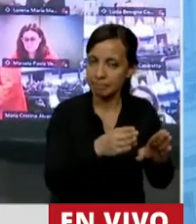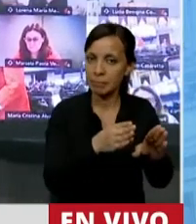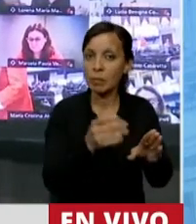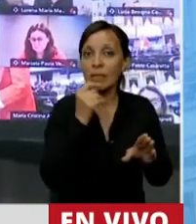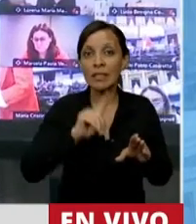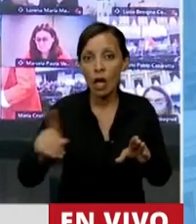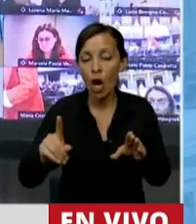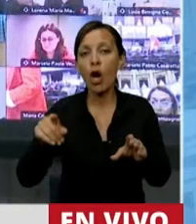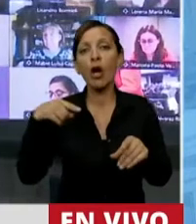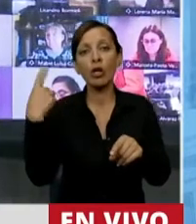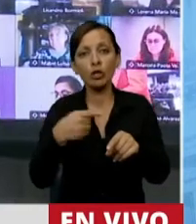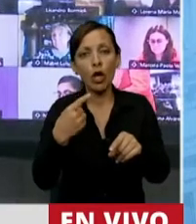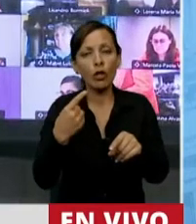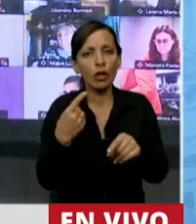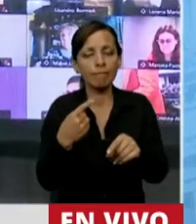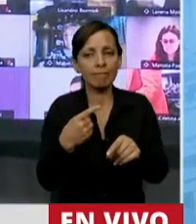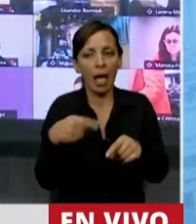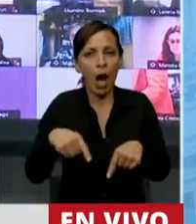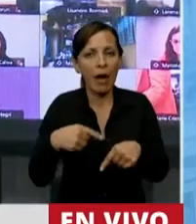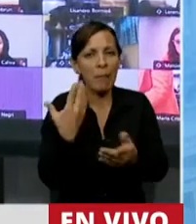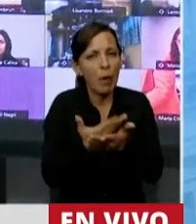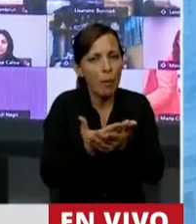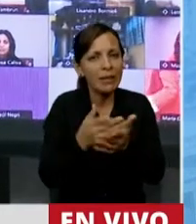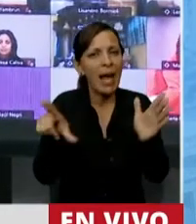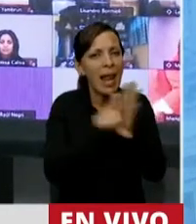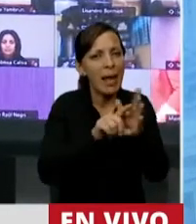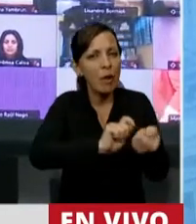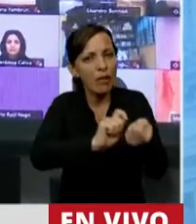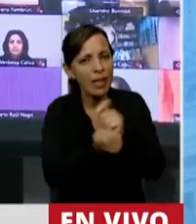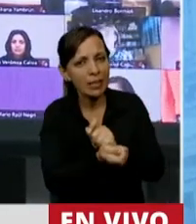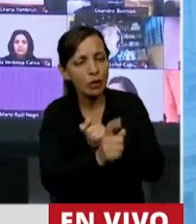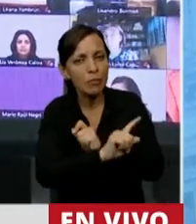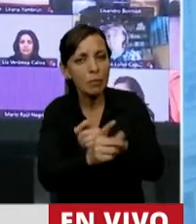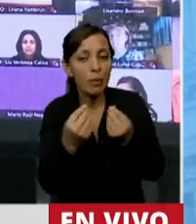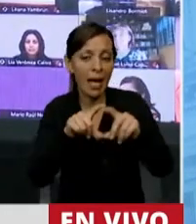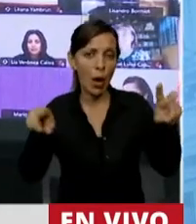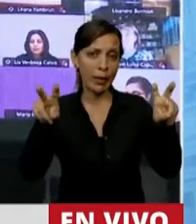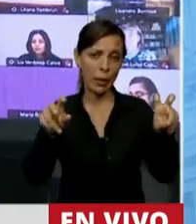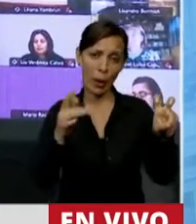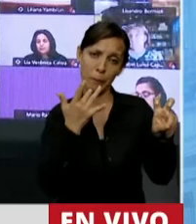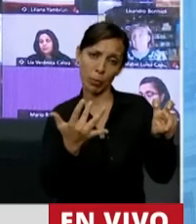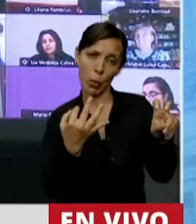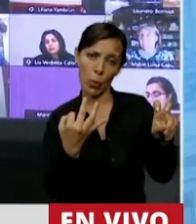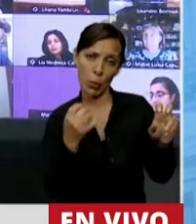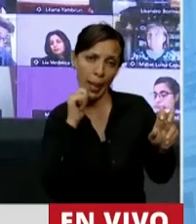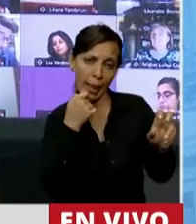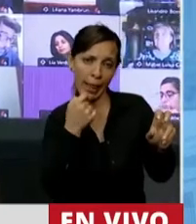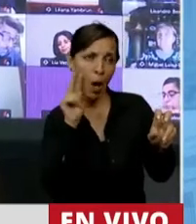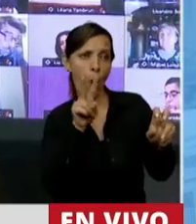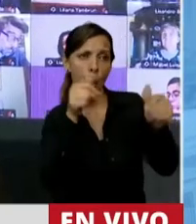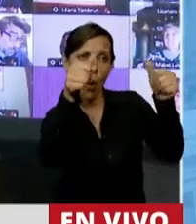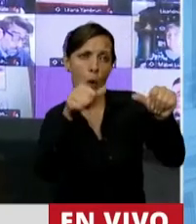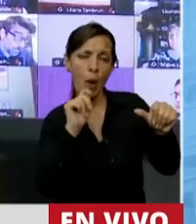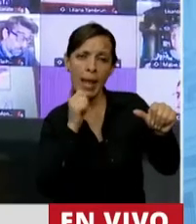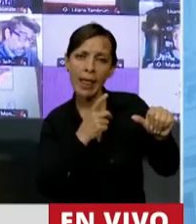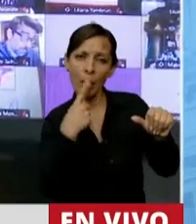no estaríamos planteando una modificación de una ley, porque aparentemente es un título bonito, porque nos interesa el flyer, pero sin